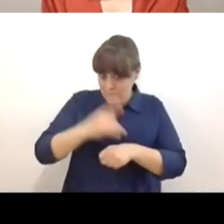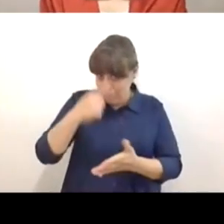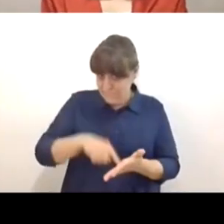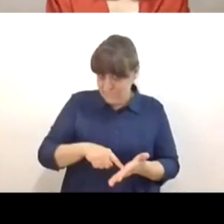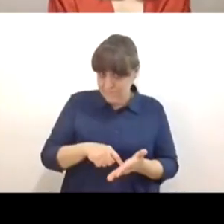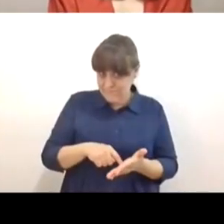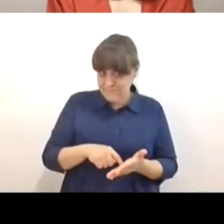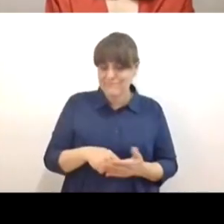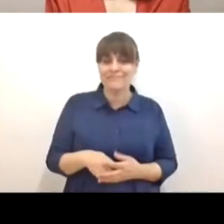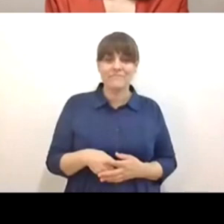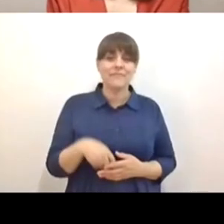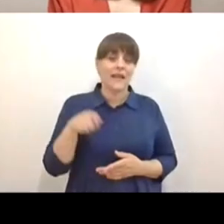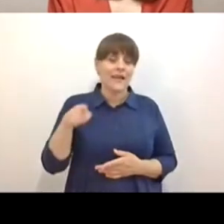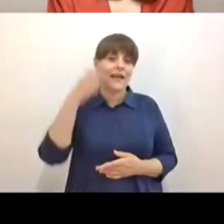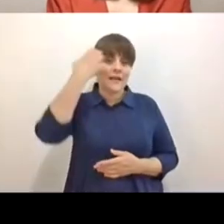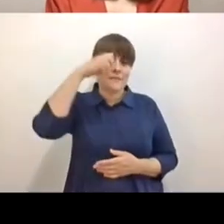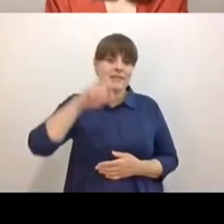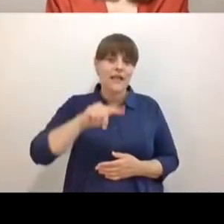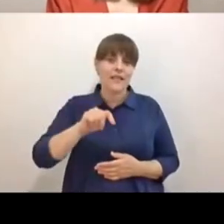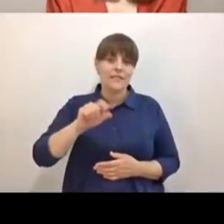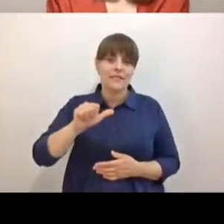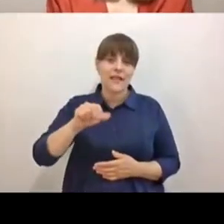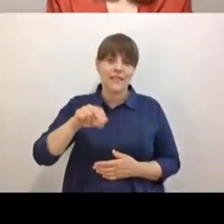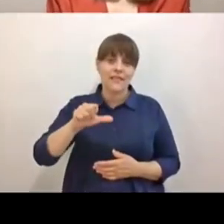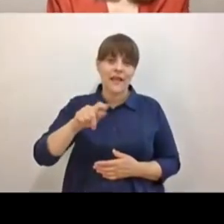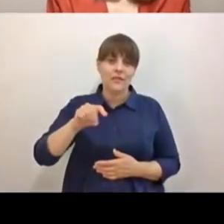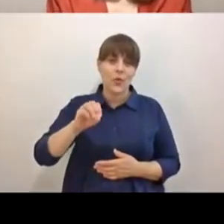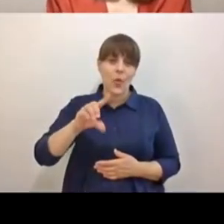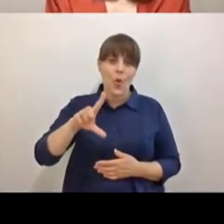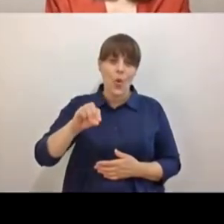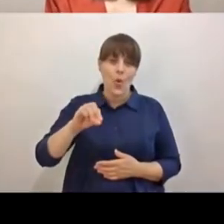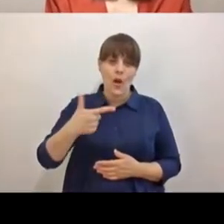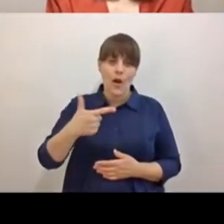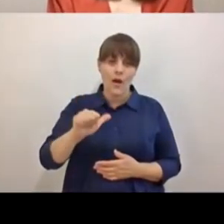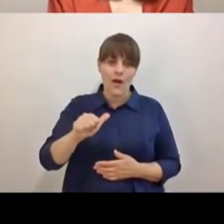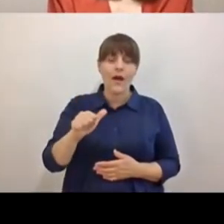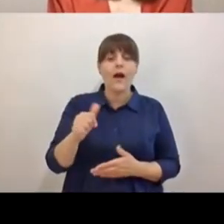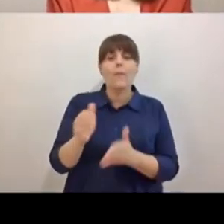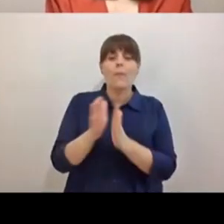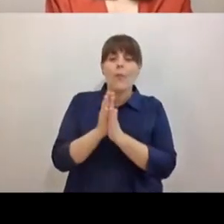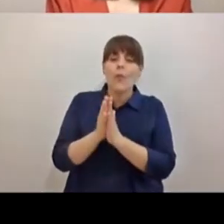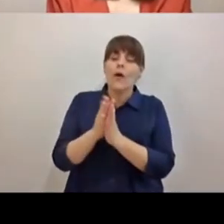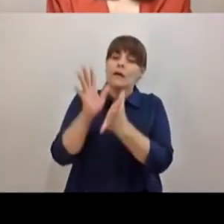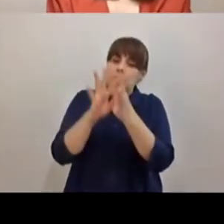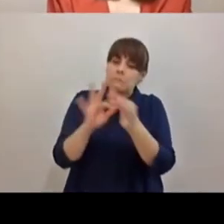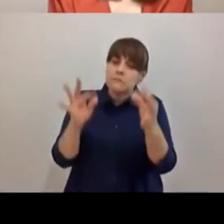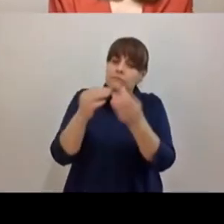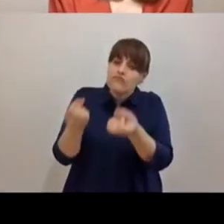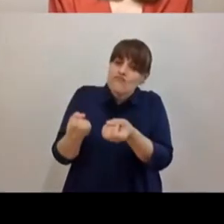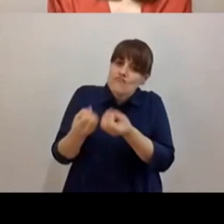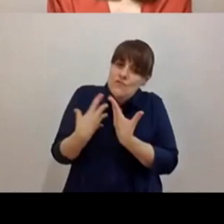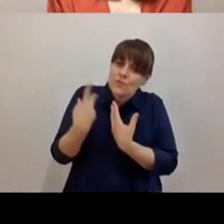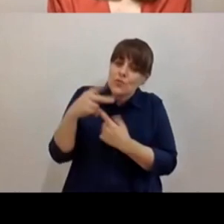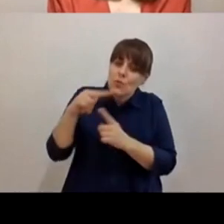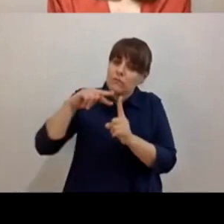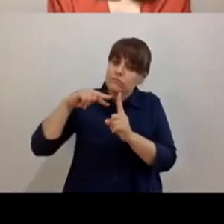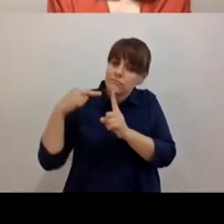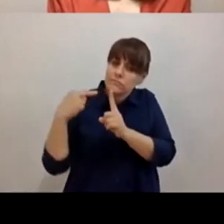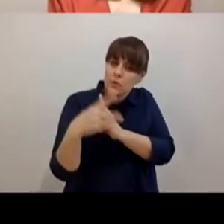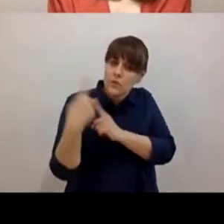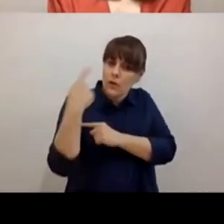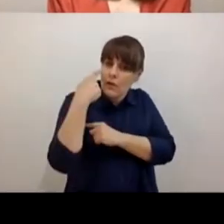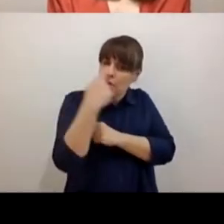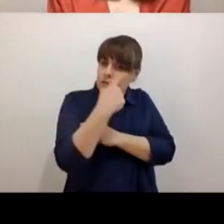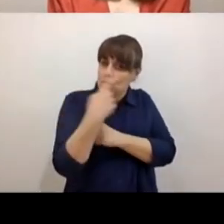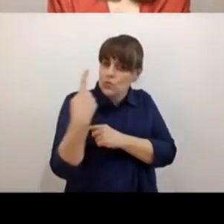Entonces, por favor, regálanos tu visión. Estoy seguro que nos va a enriquecer. Y bueno, pues, yo